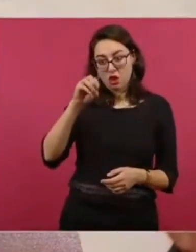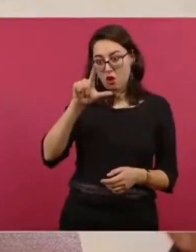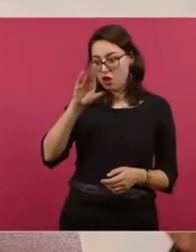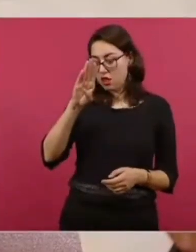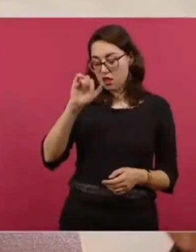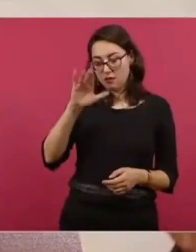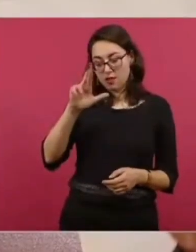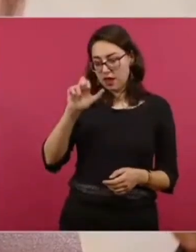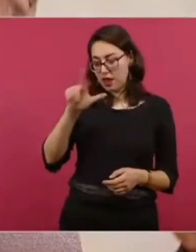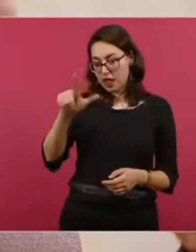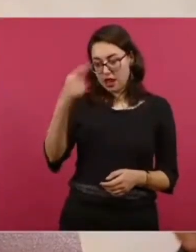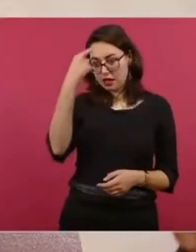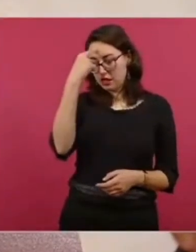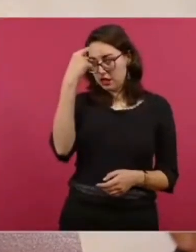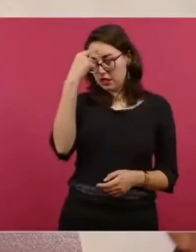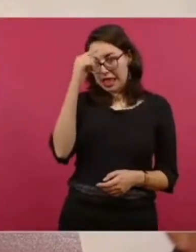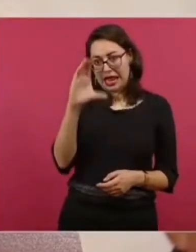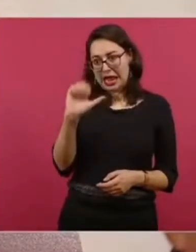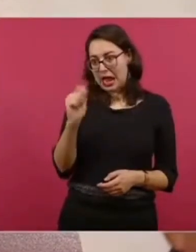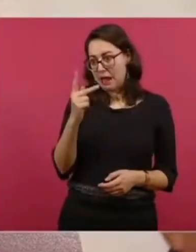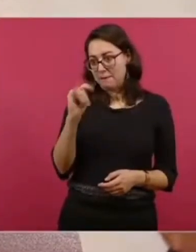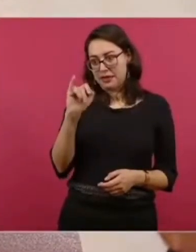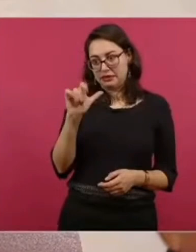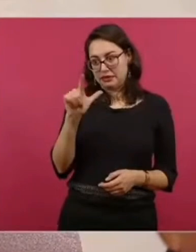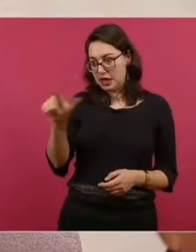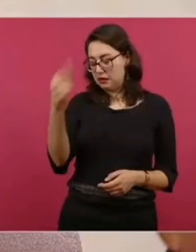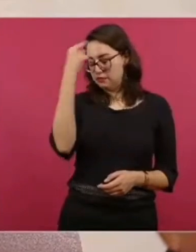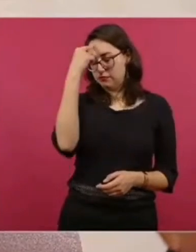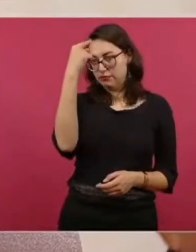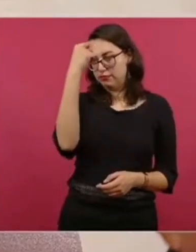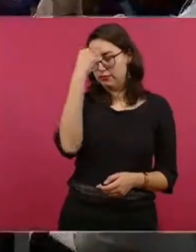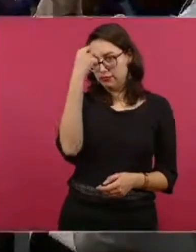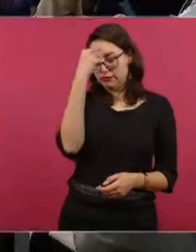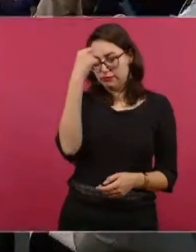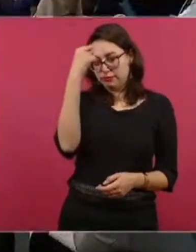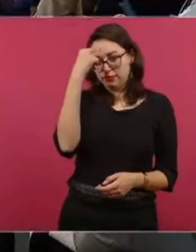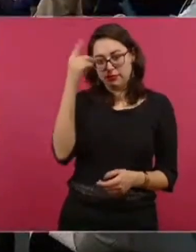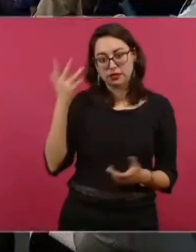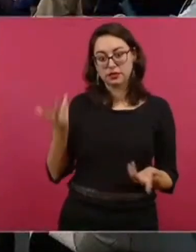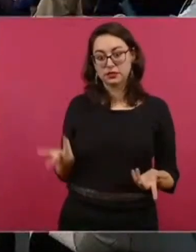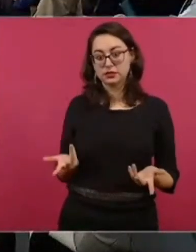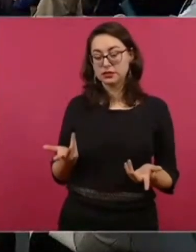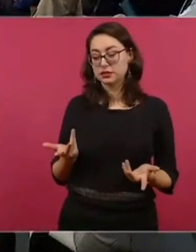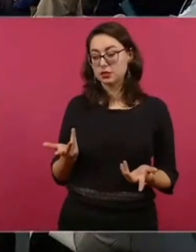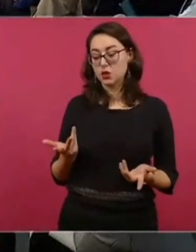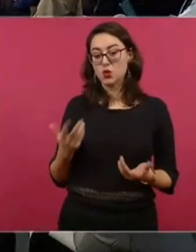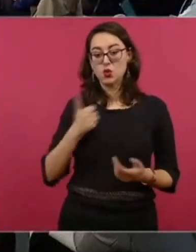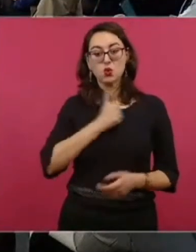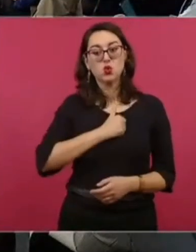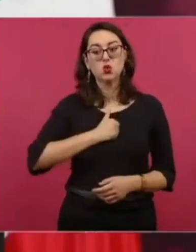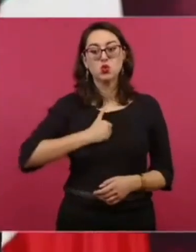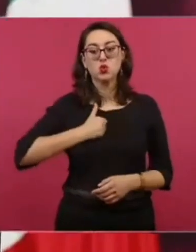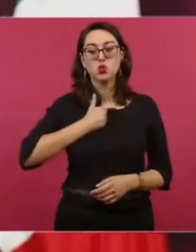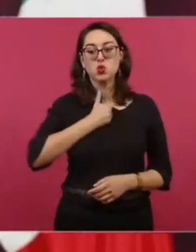Muy lamentable. Y en ciencia política igual,